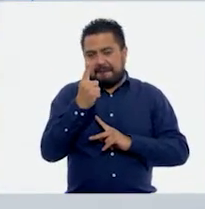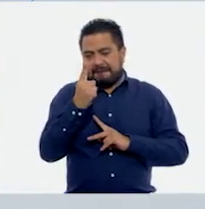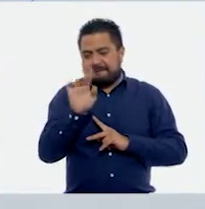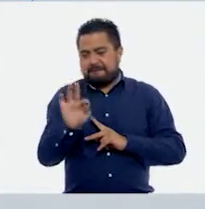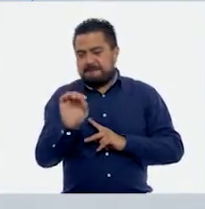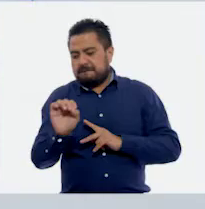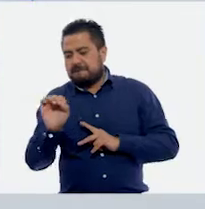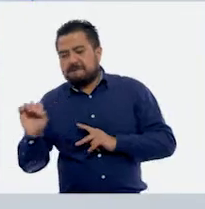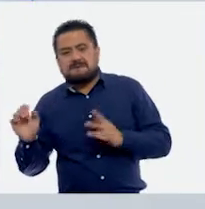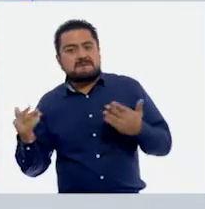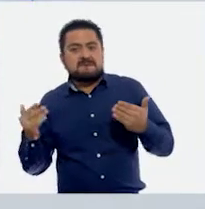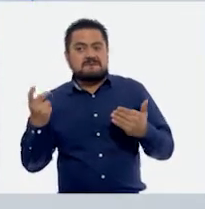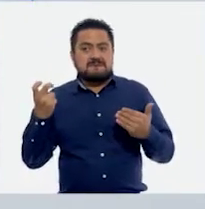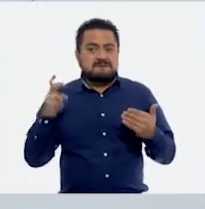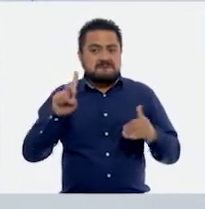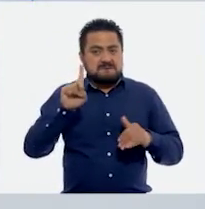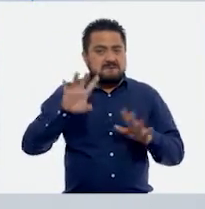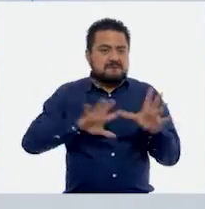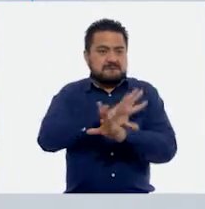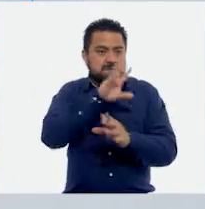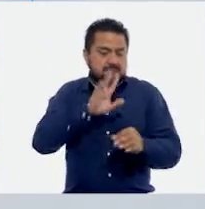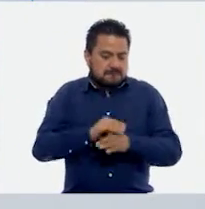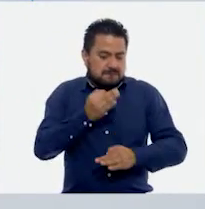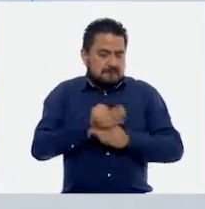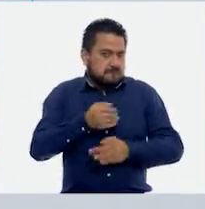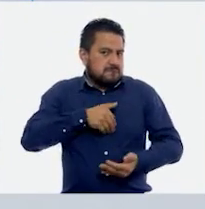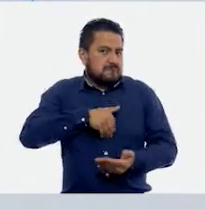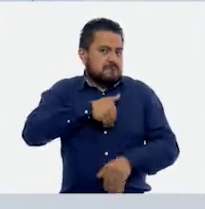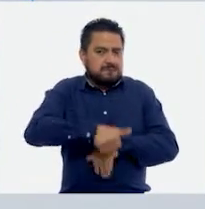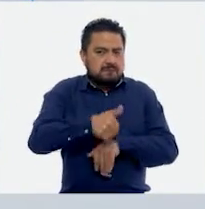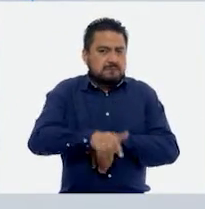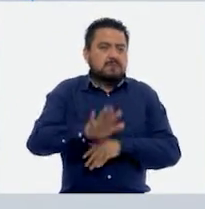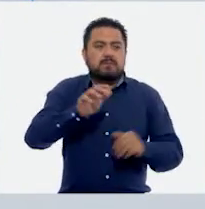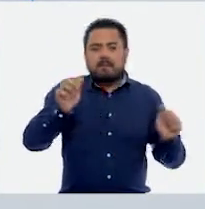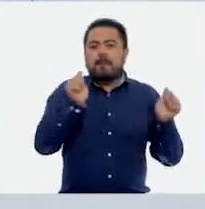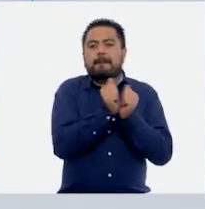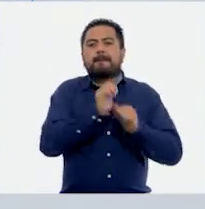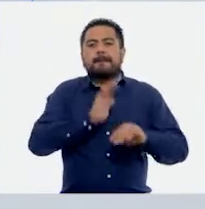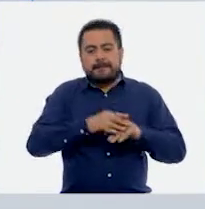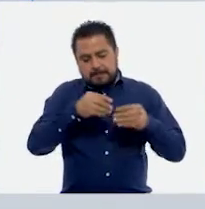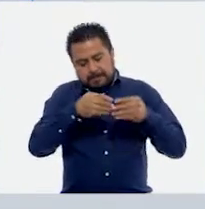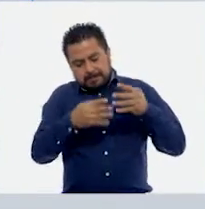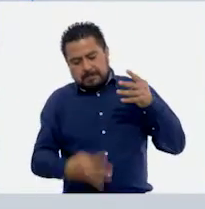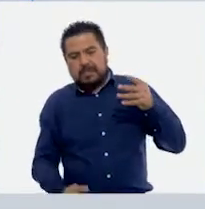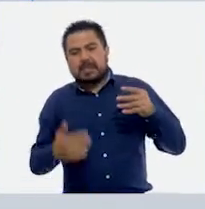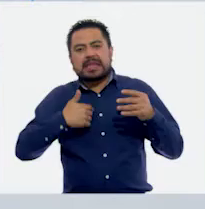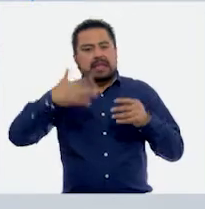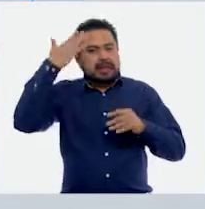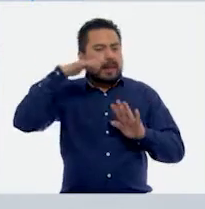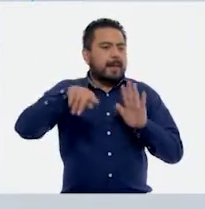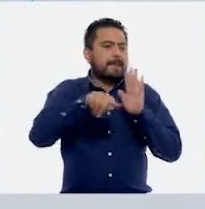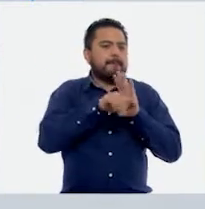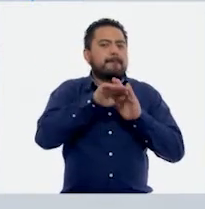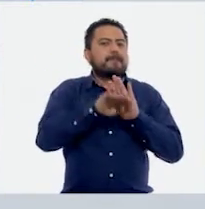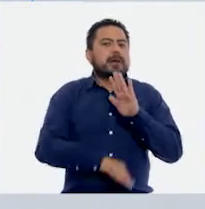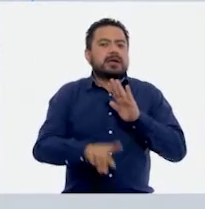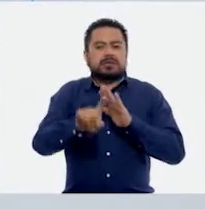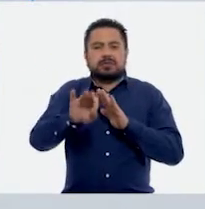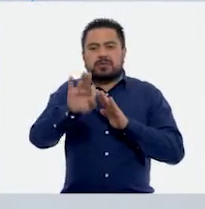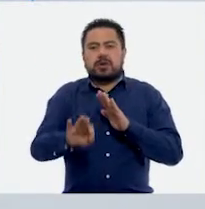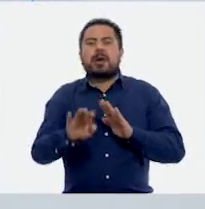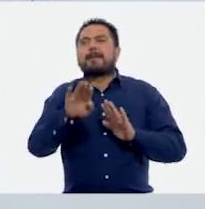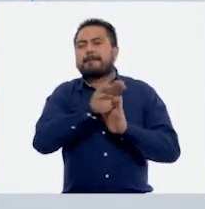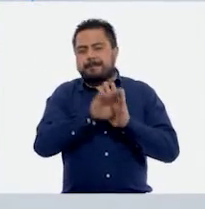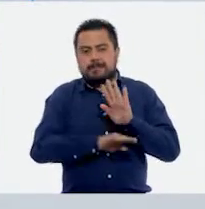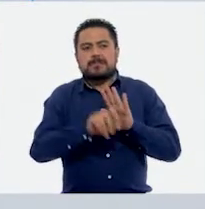aquí no hay decimales. En esta ocasión tenemos un número entero. Con lo demás, ya sabemos que es menor al 100%, entonces va a ser menor